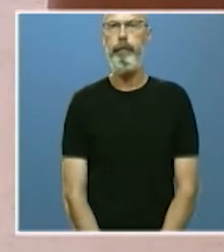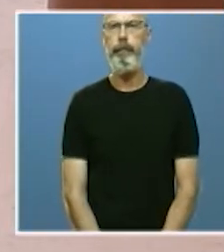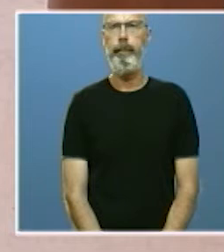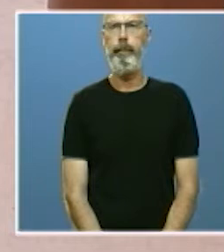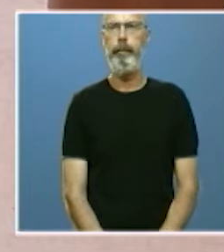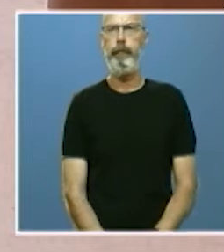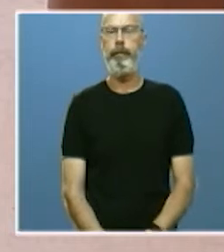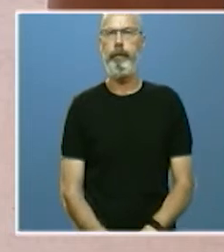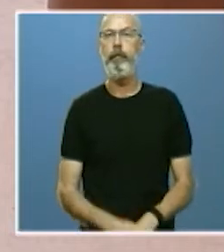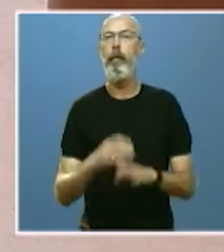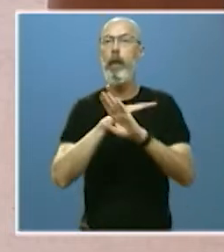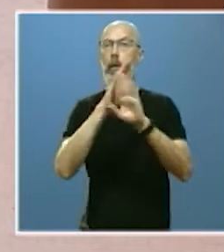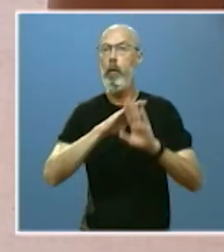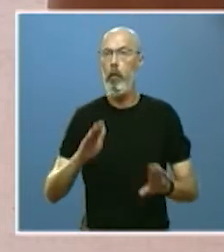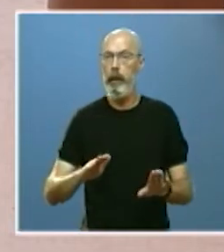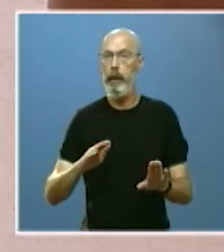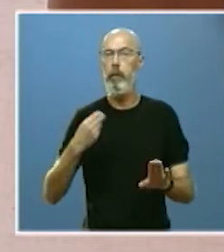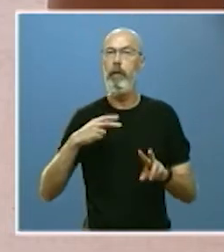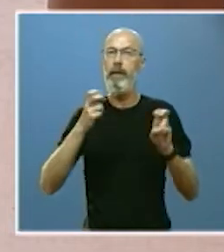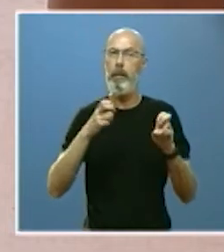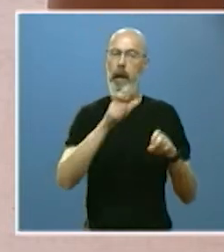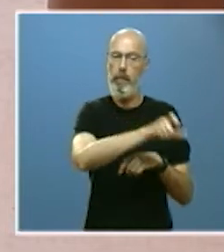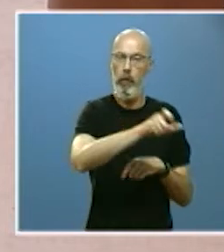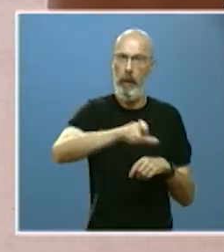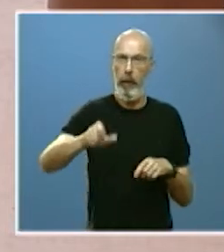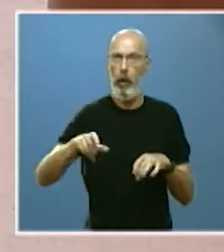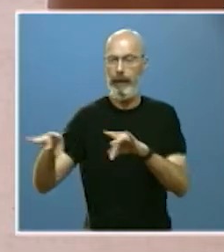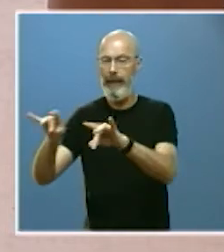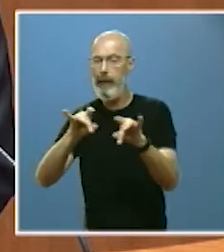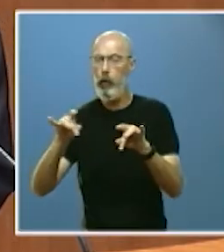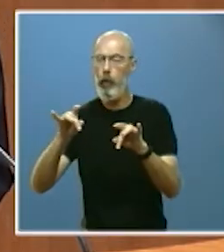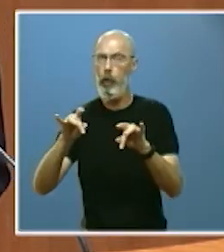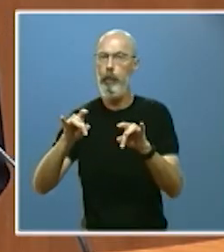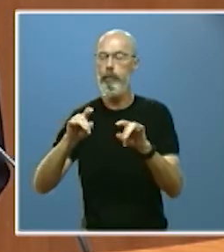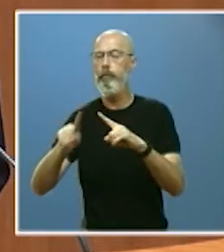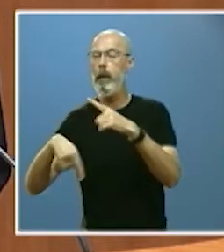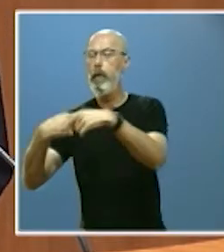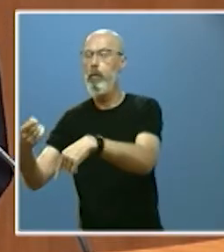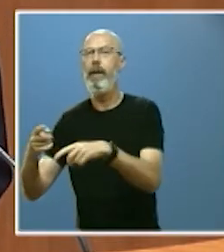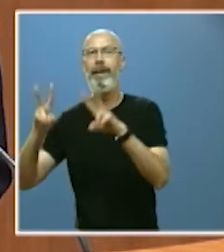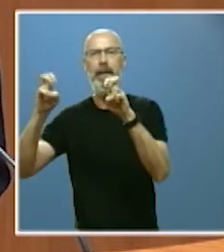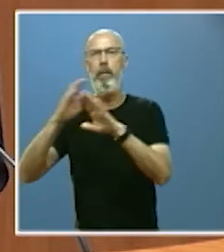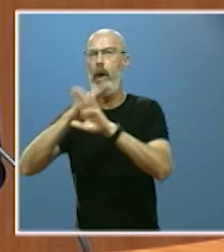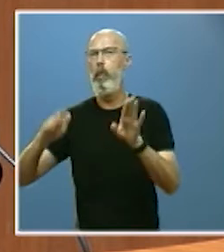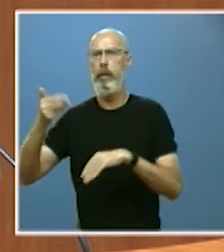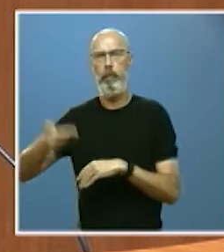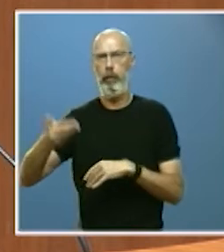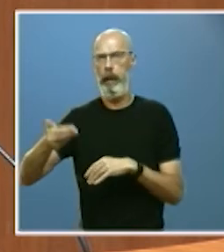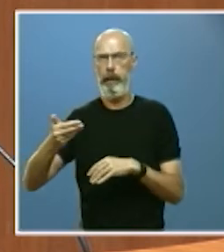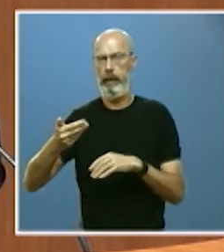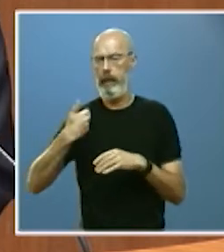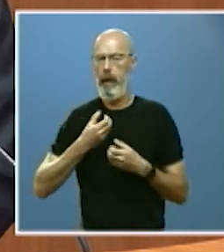finalmente población y territorio señorías nos conducen a una última gran cuestión con la que termino esta intervención